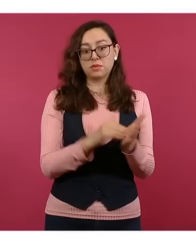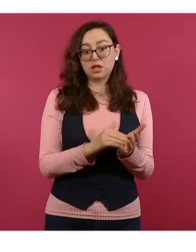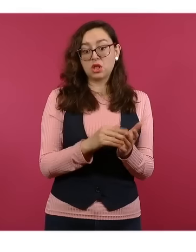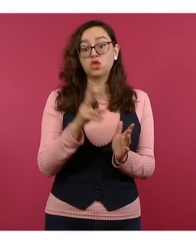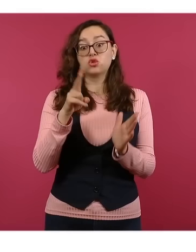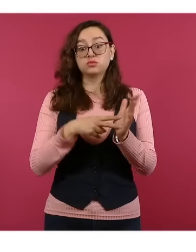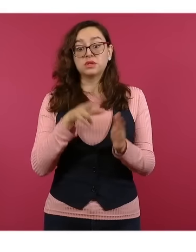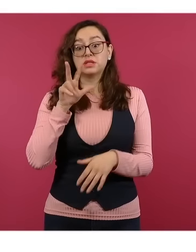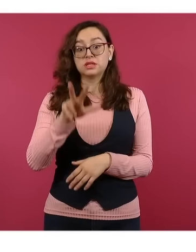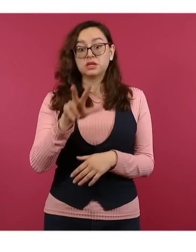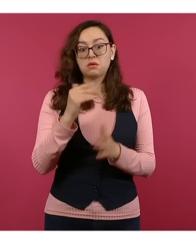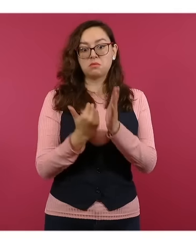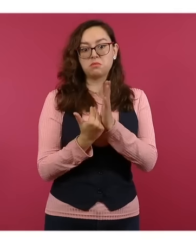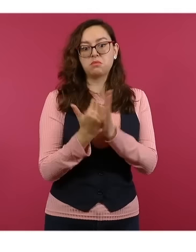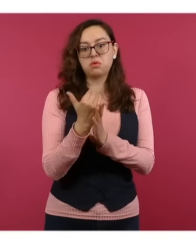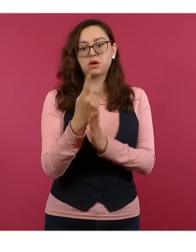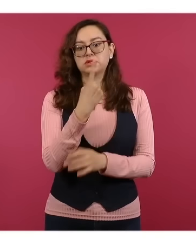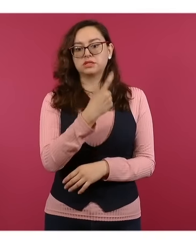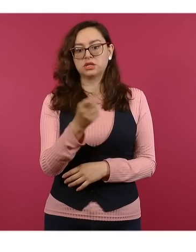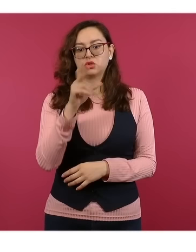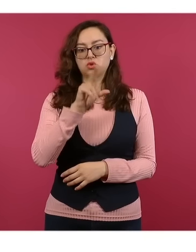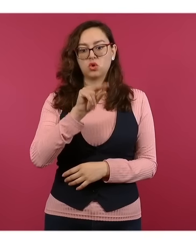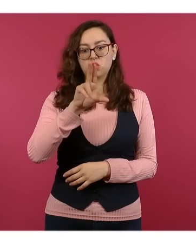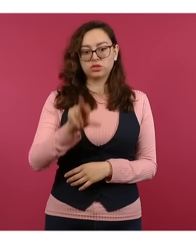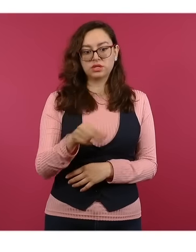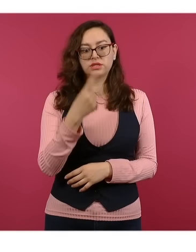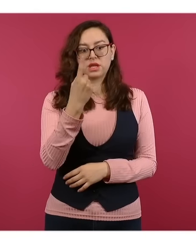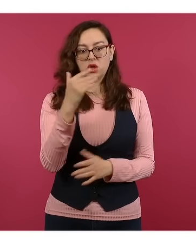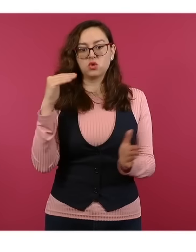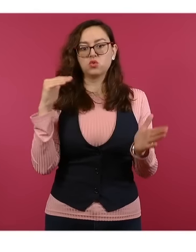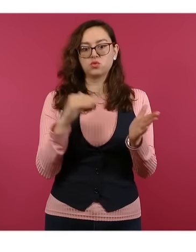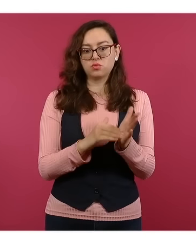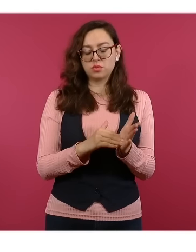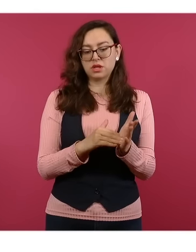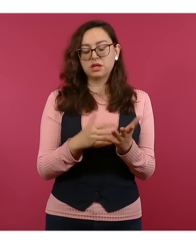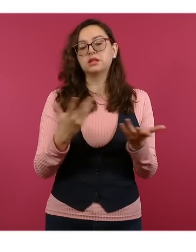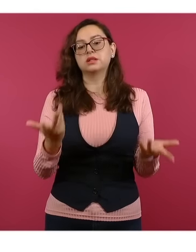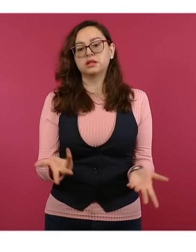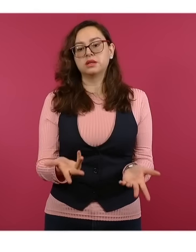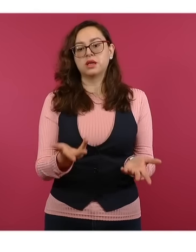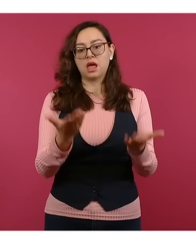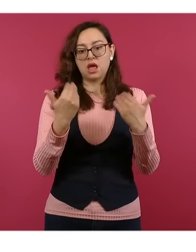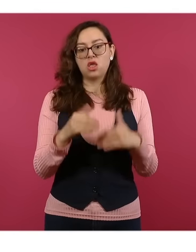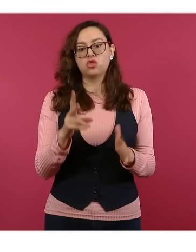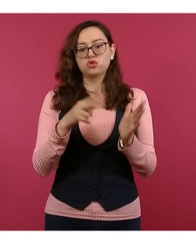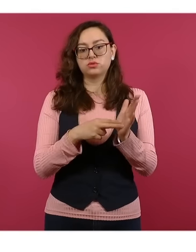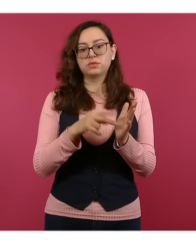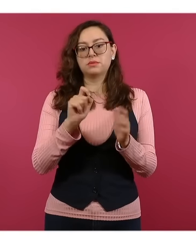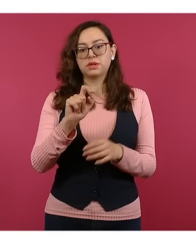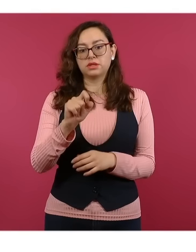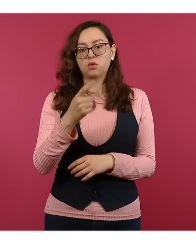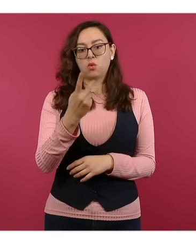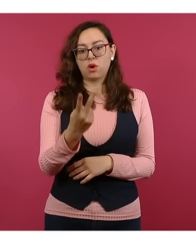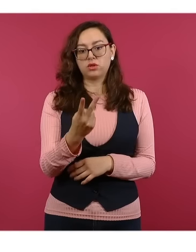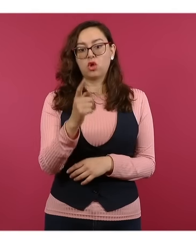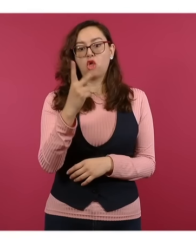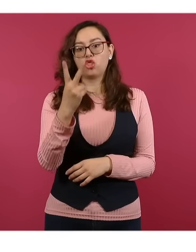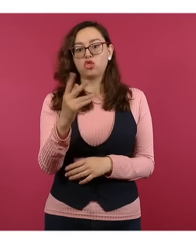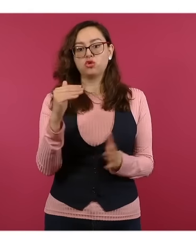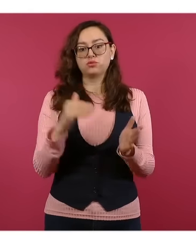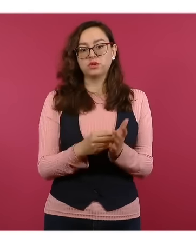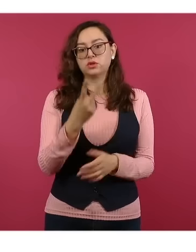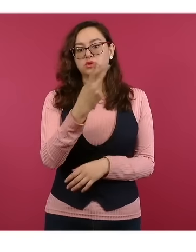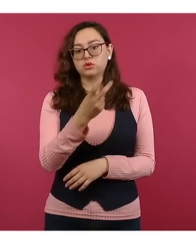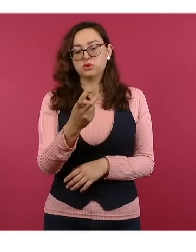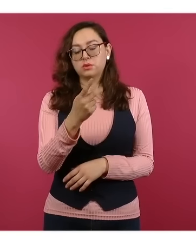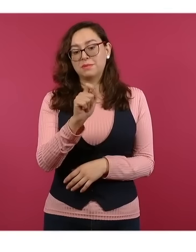importante a 181 mil 873 y al 2024 227 mil 102. Sigue siendo un número bajo